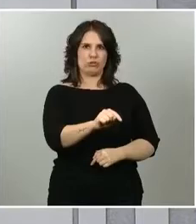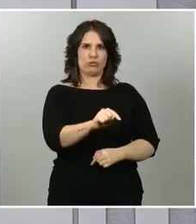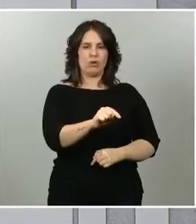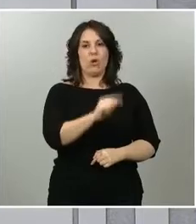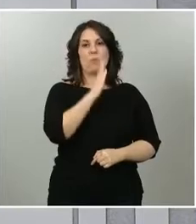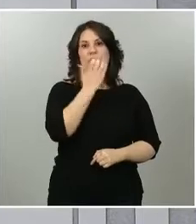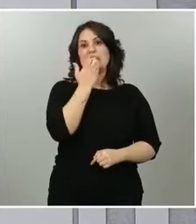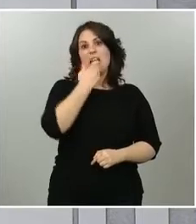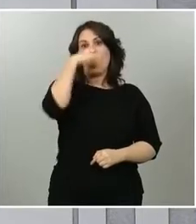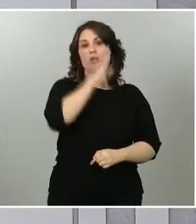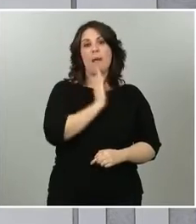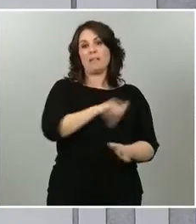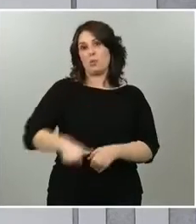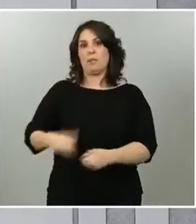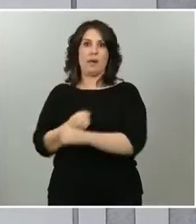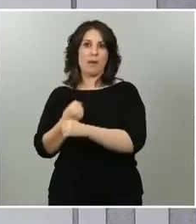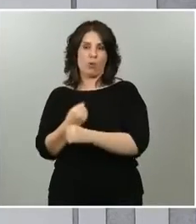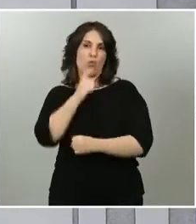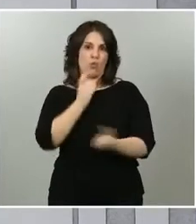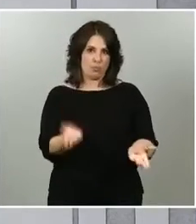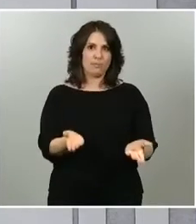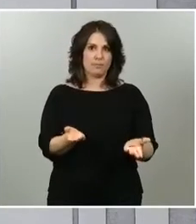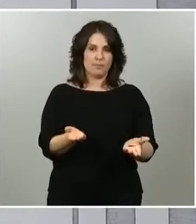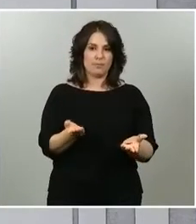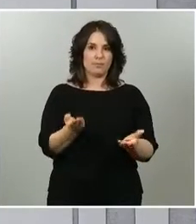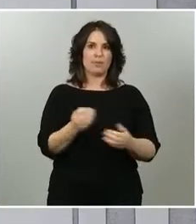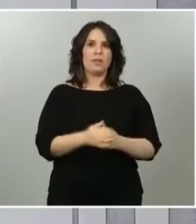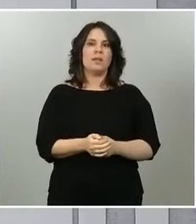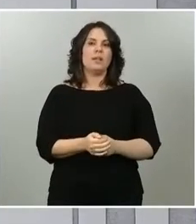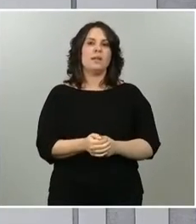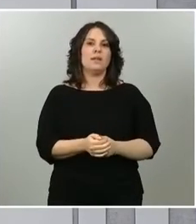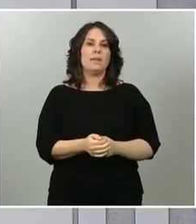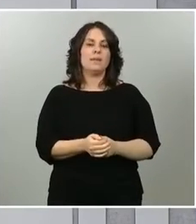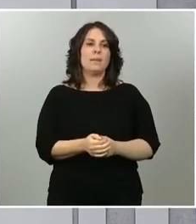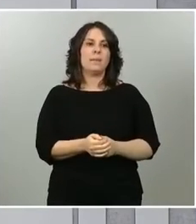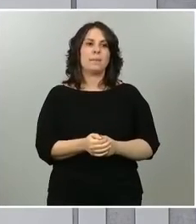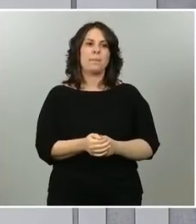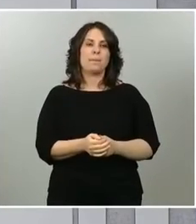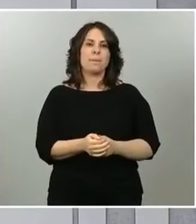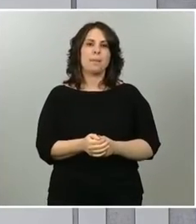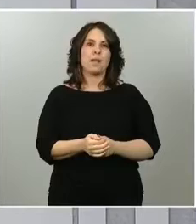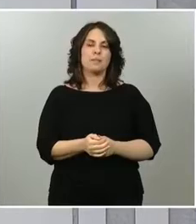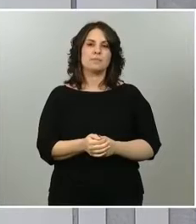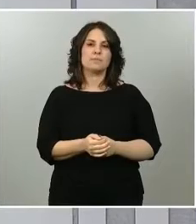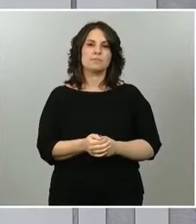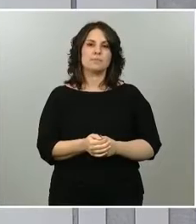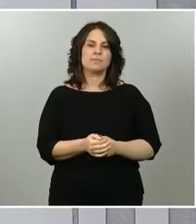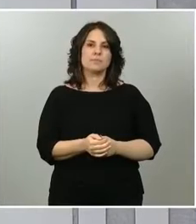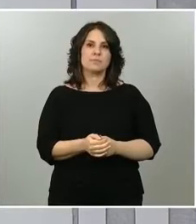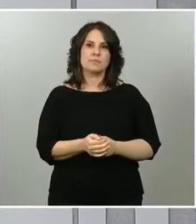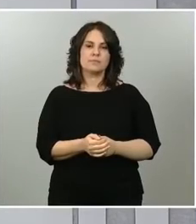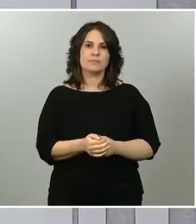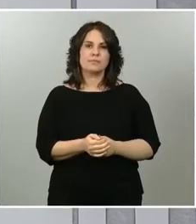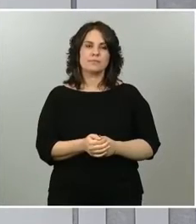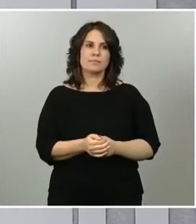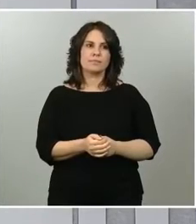a sus puestos de trabajo. La posibilidad de la celebración de actividades, elementos que hemos quedado emplazados a que se van a abordar, se van